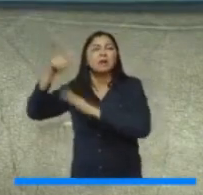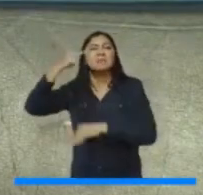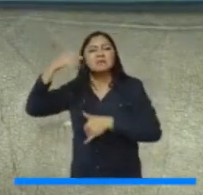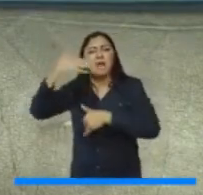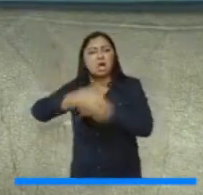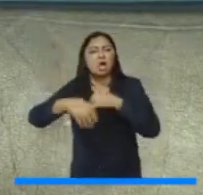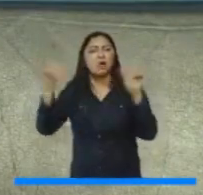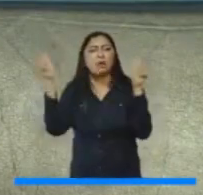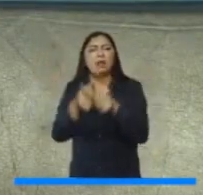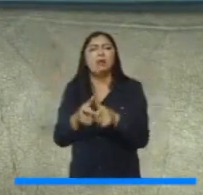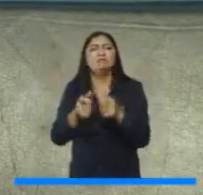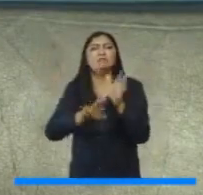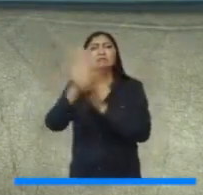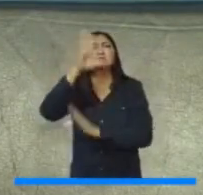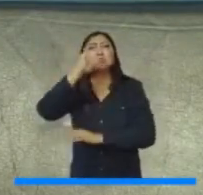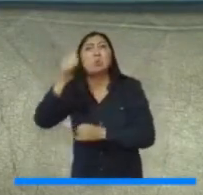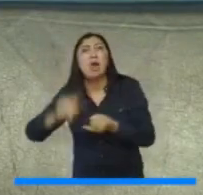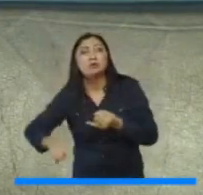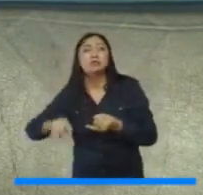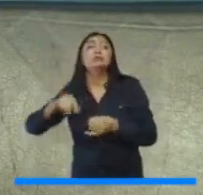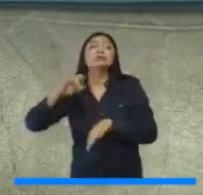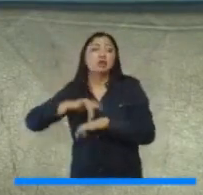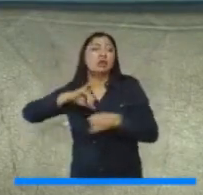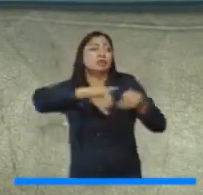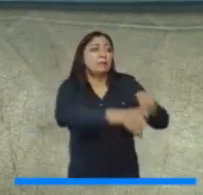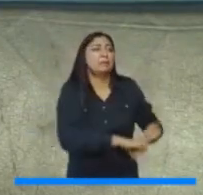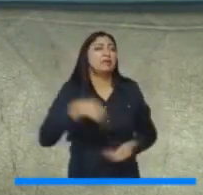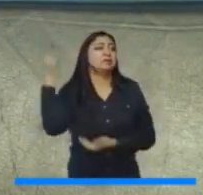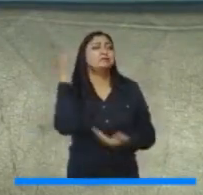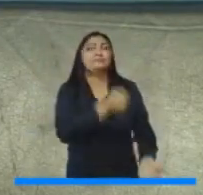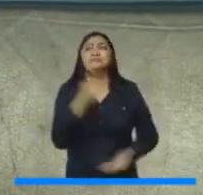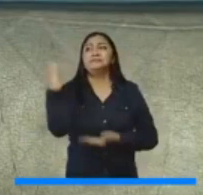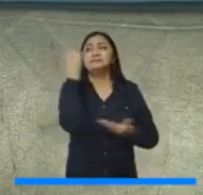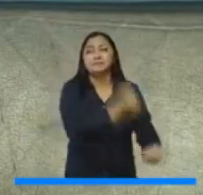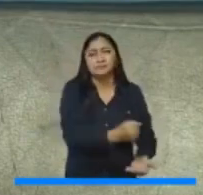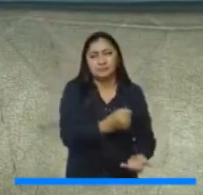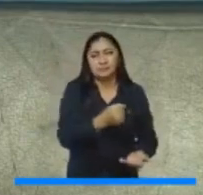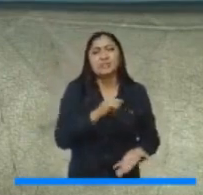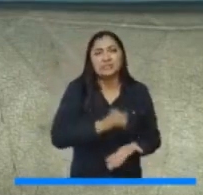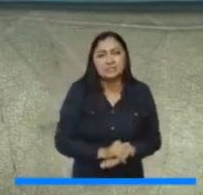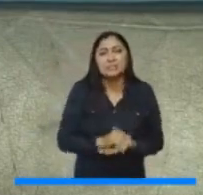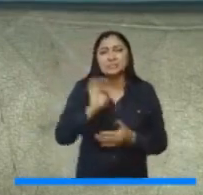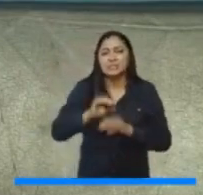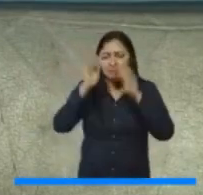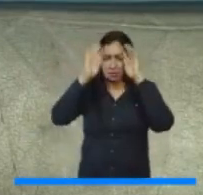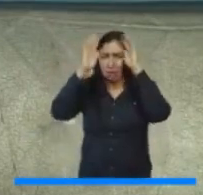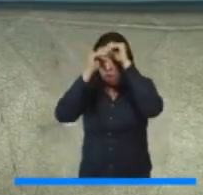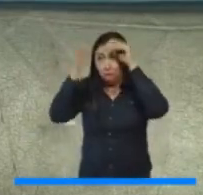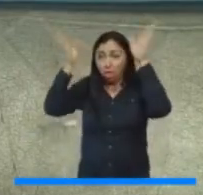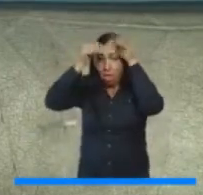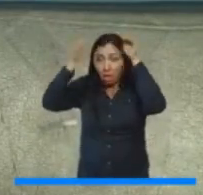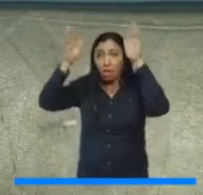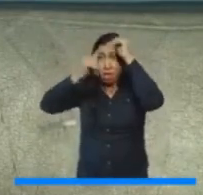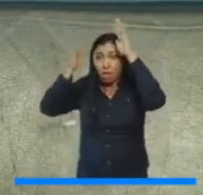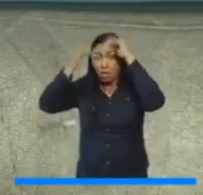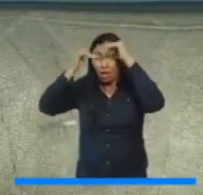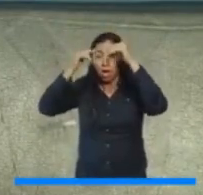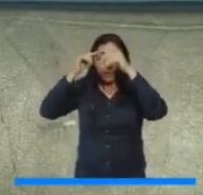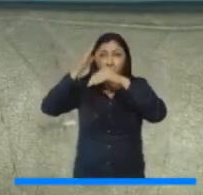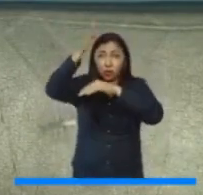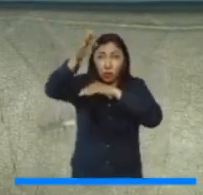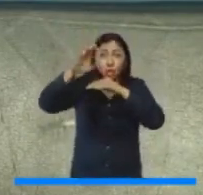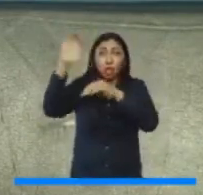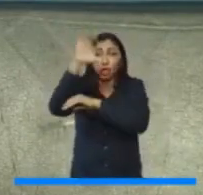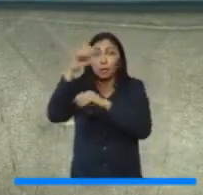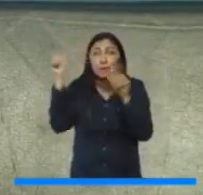que este país no iba a crecer. Y con esa concepción han pensado al país. Aquí no ha existido una mirada de país